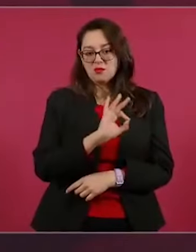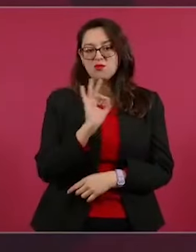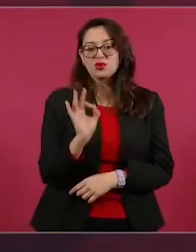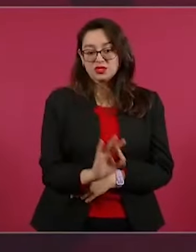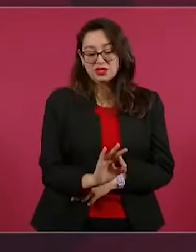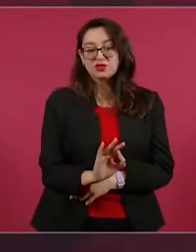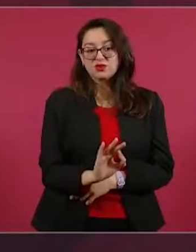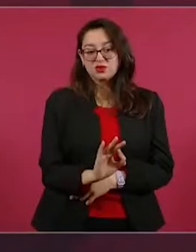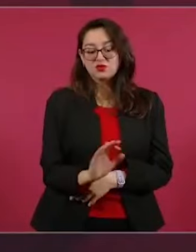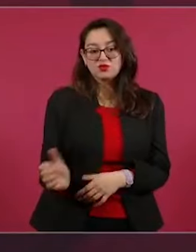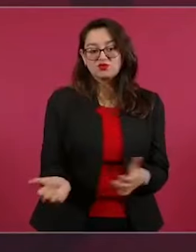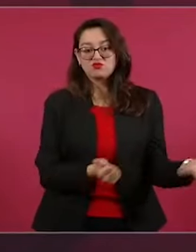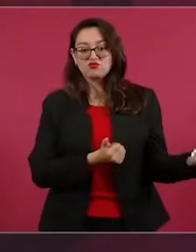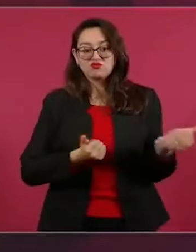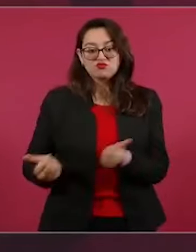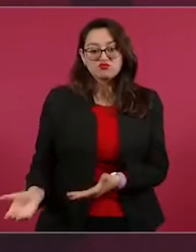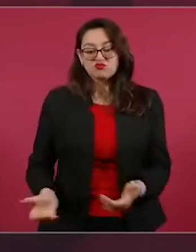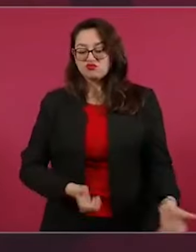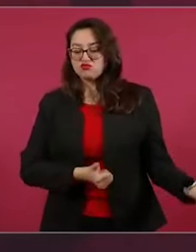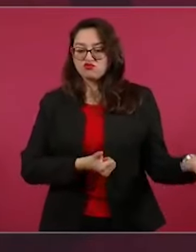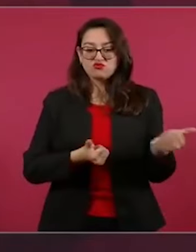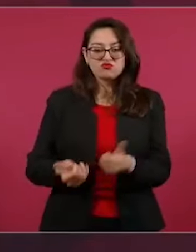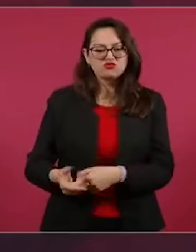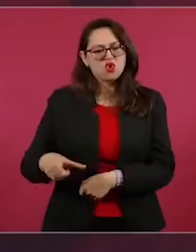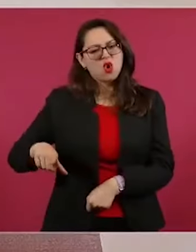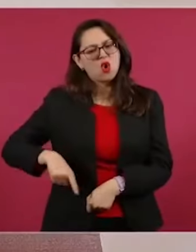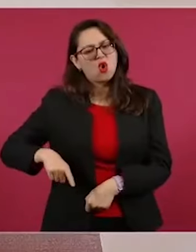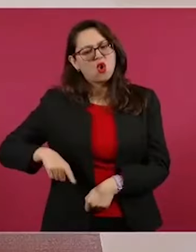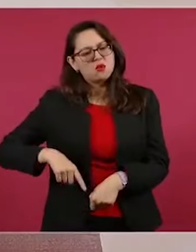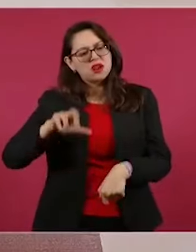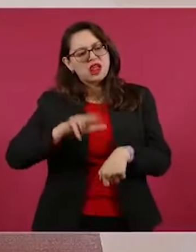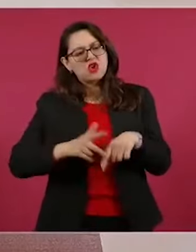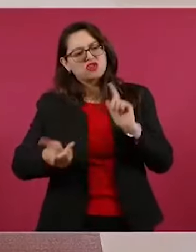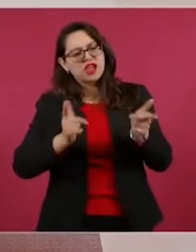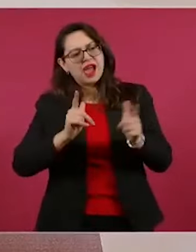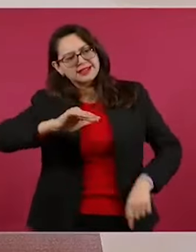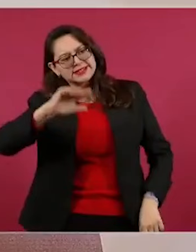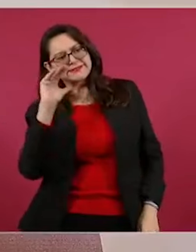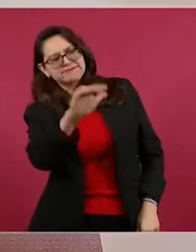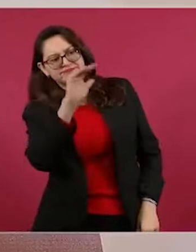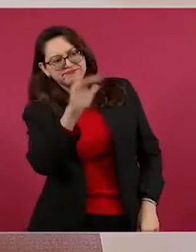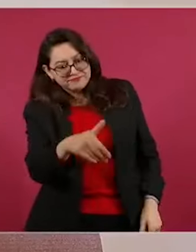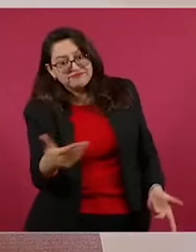¿Qué me responde a esto el gobernador de Texas?